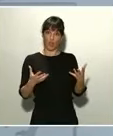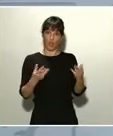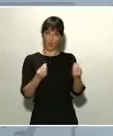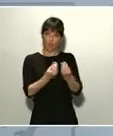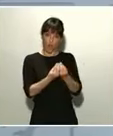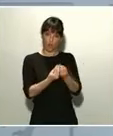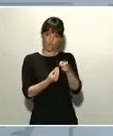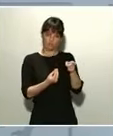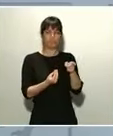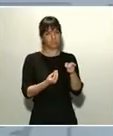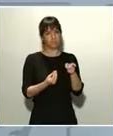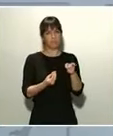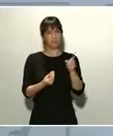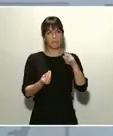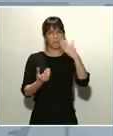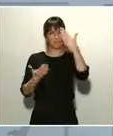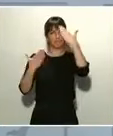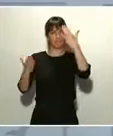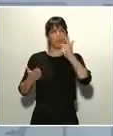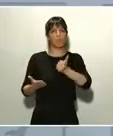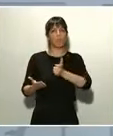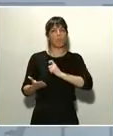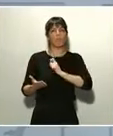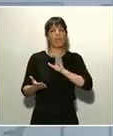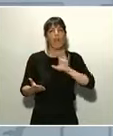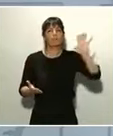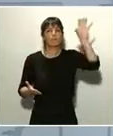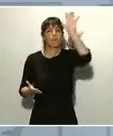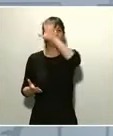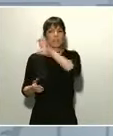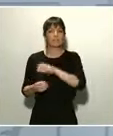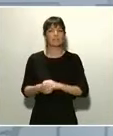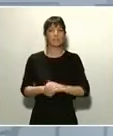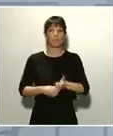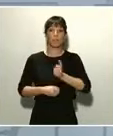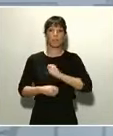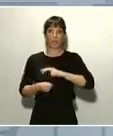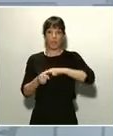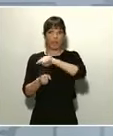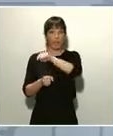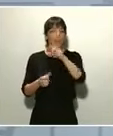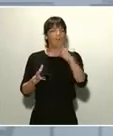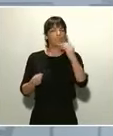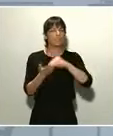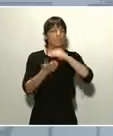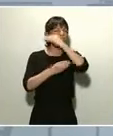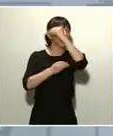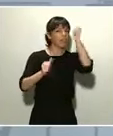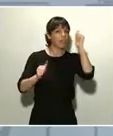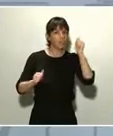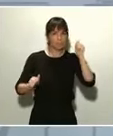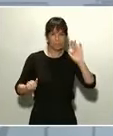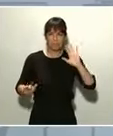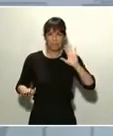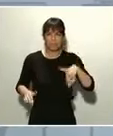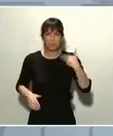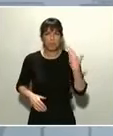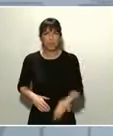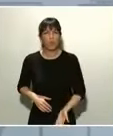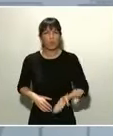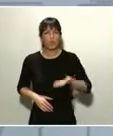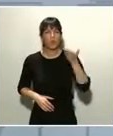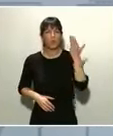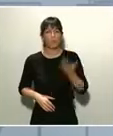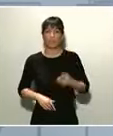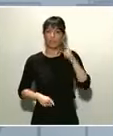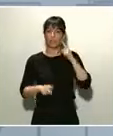tributo a las policías autonómicas, a las policías locales, que en muchas ocasiones nos olvidamos de ellos, pero que son fundamentales también para garantizar la convivencia